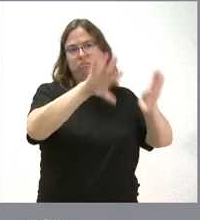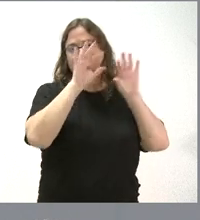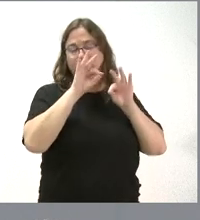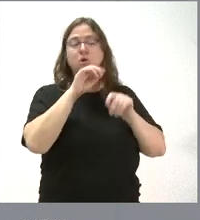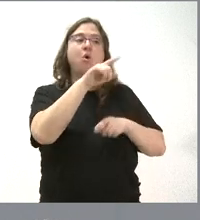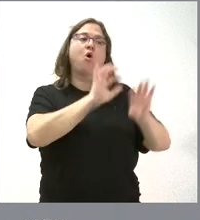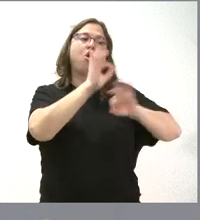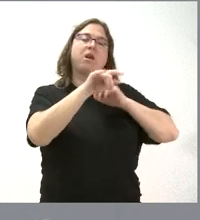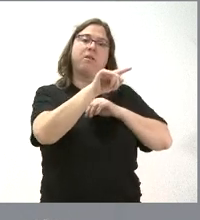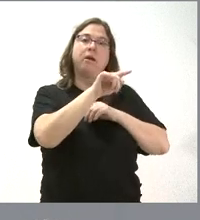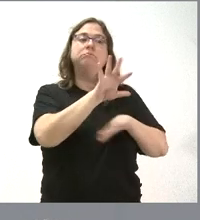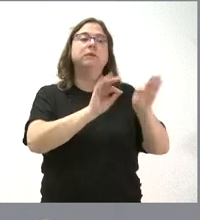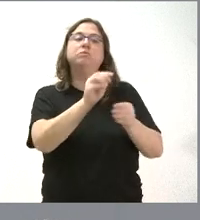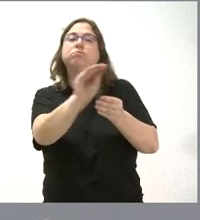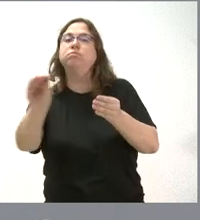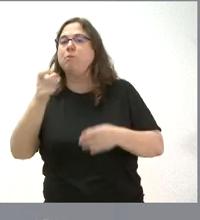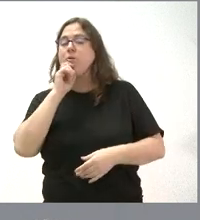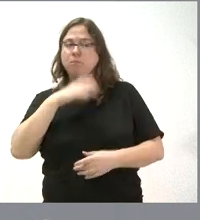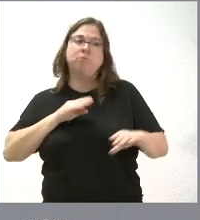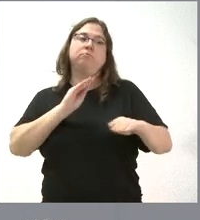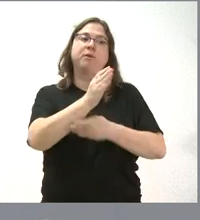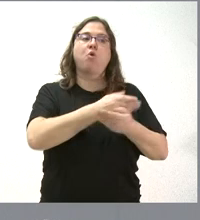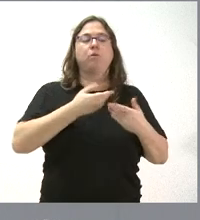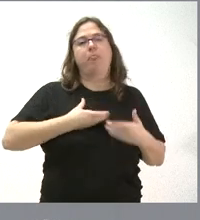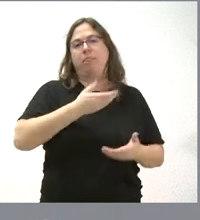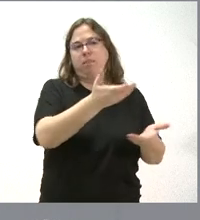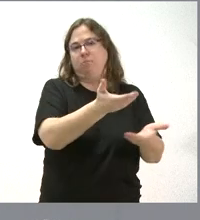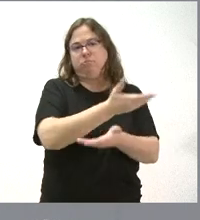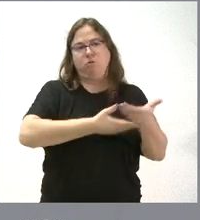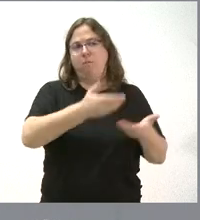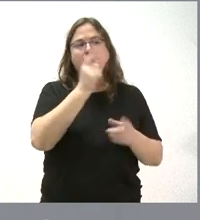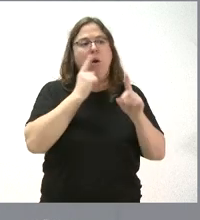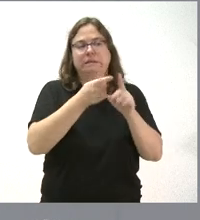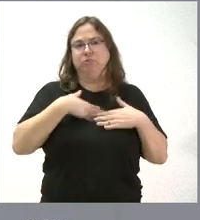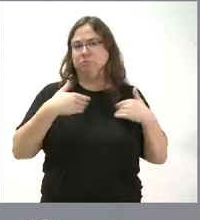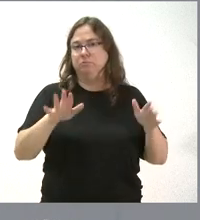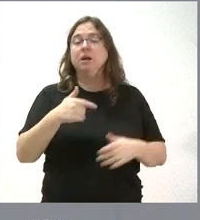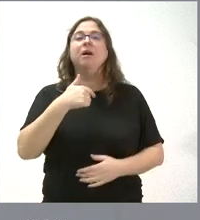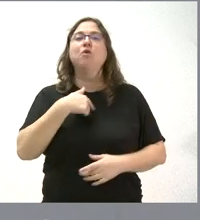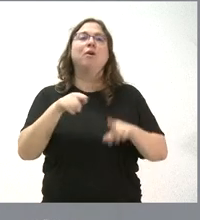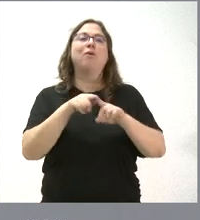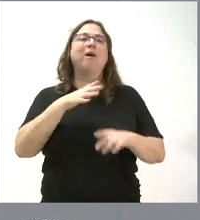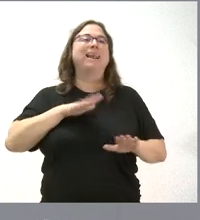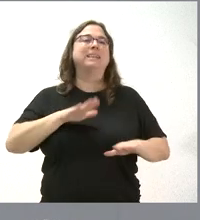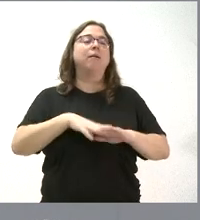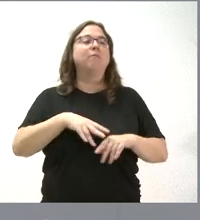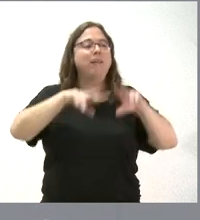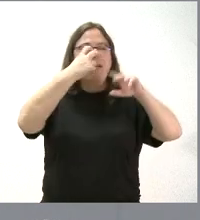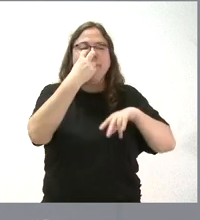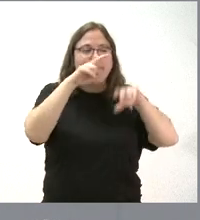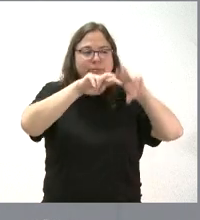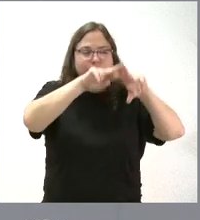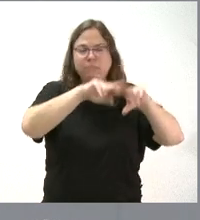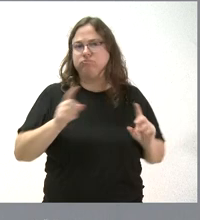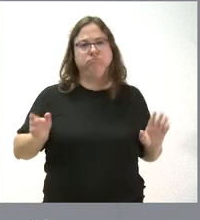decidiendo esta aportación económica a qué finalidad concreta la puede destinar. Nosotros no estamos aquí para fiscalizar